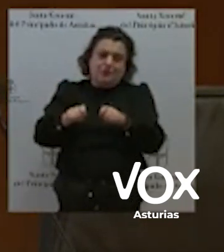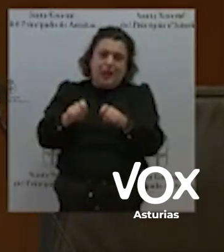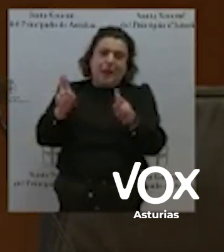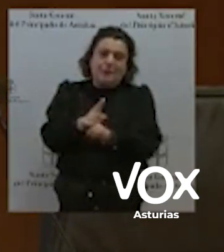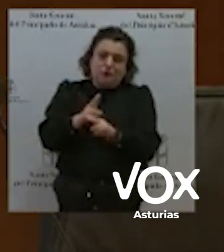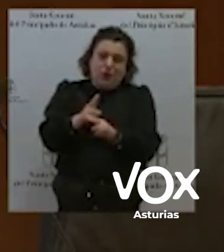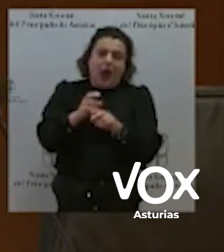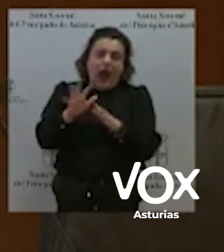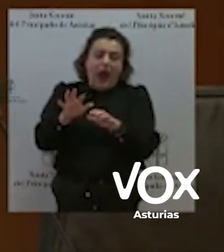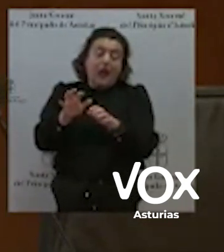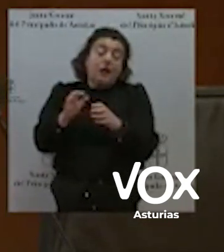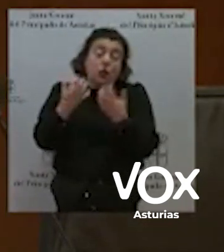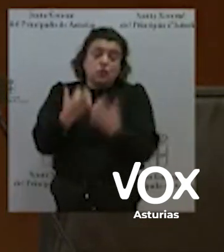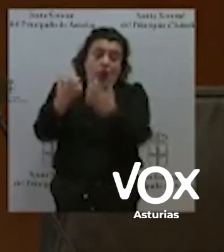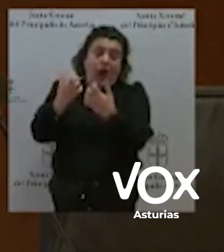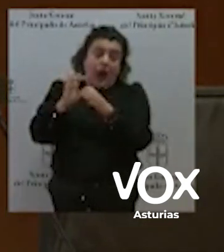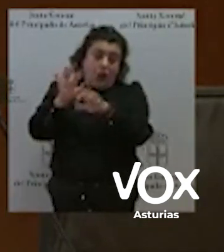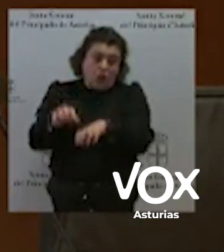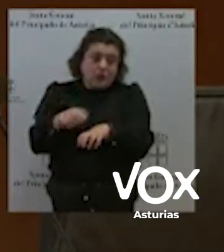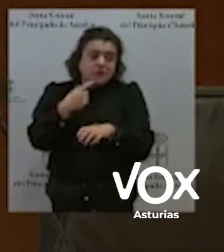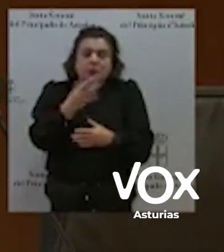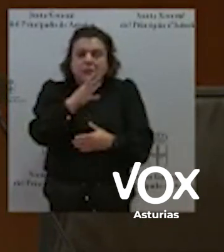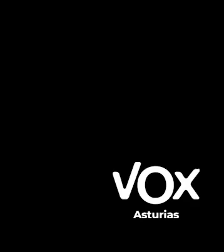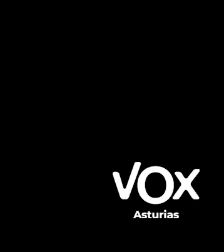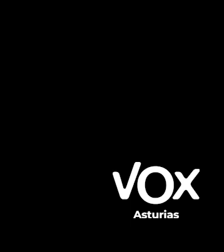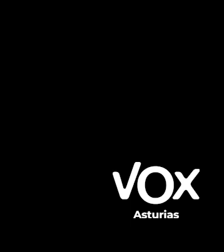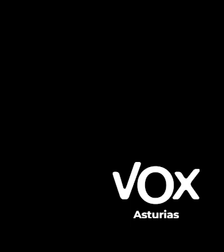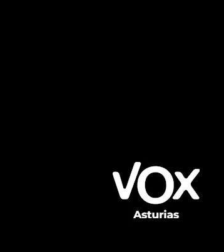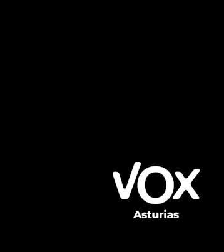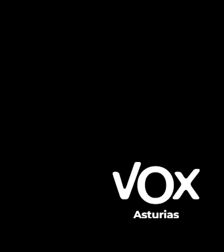no puede sacar pecho. Por cierto, todo a instancia de Vox.